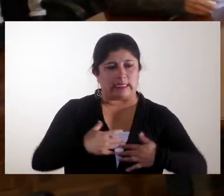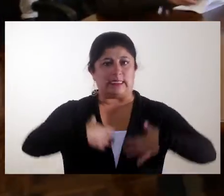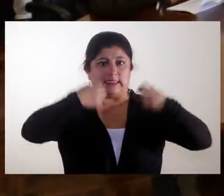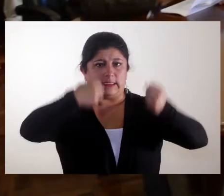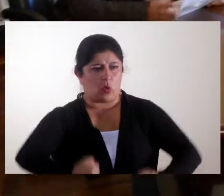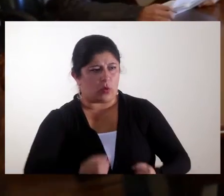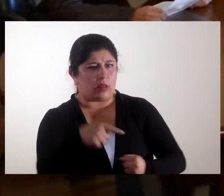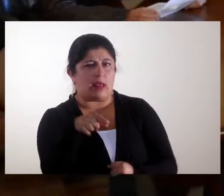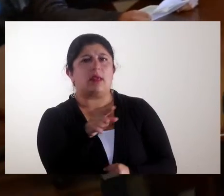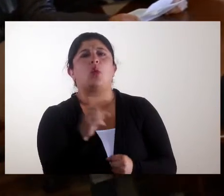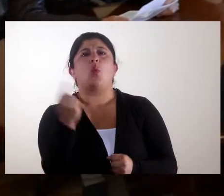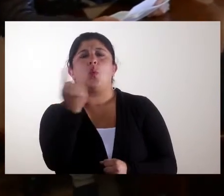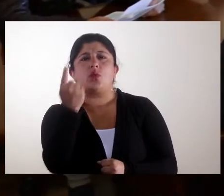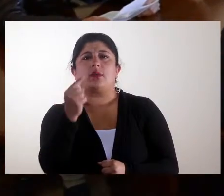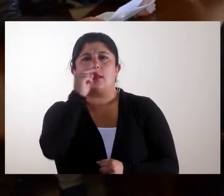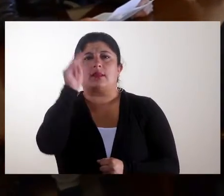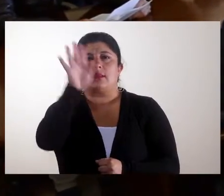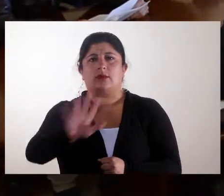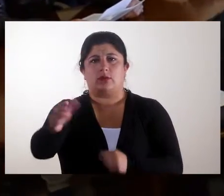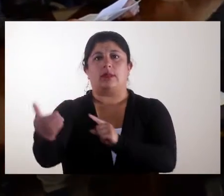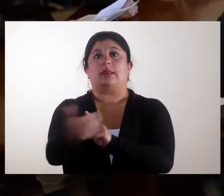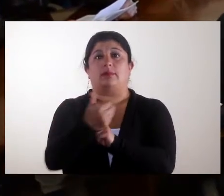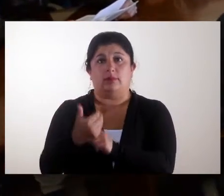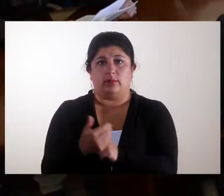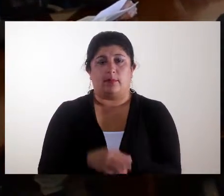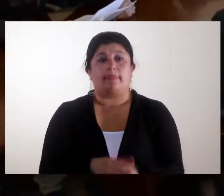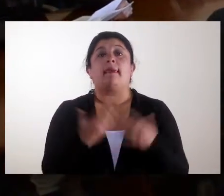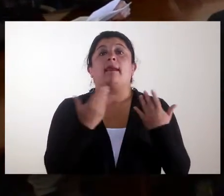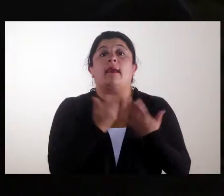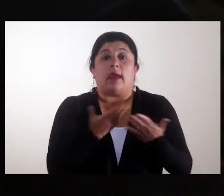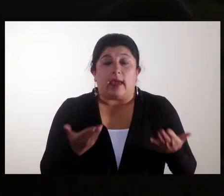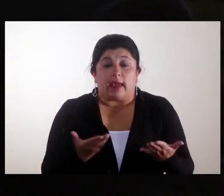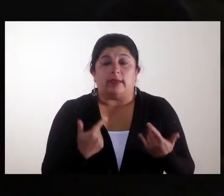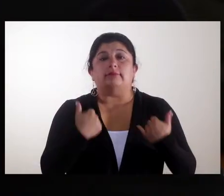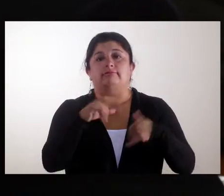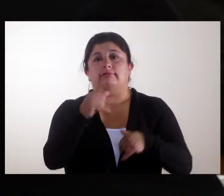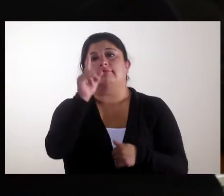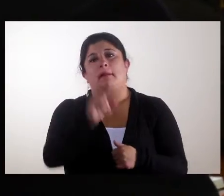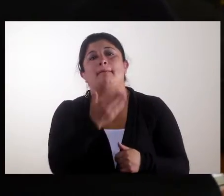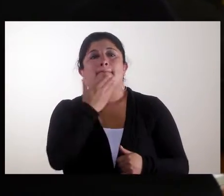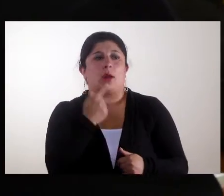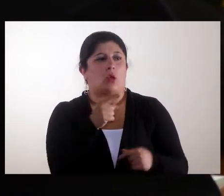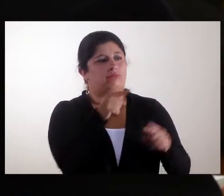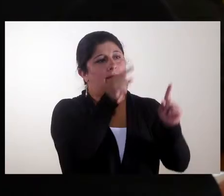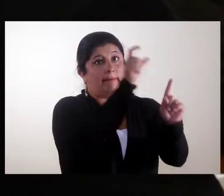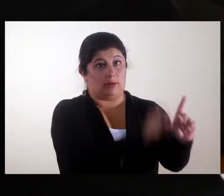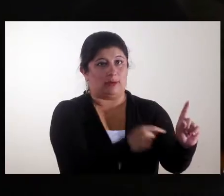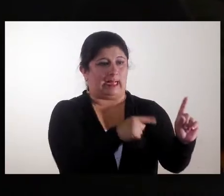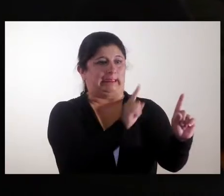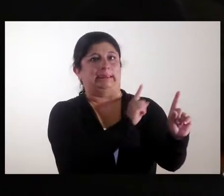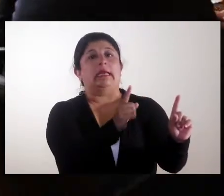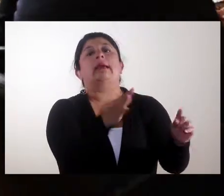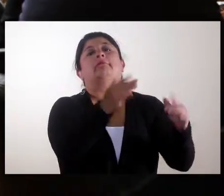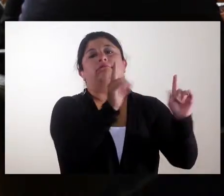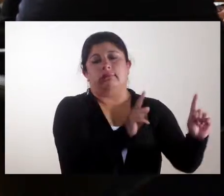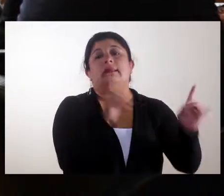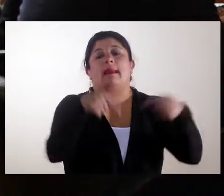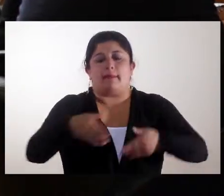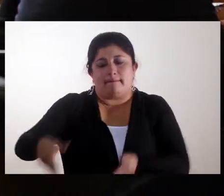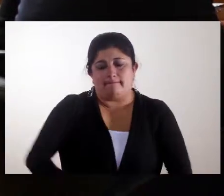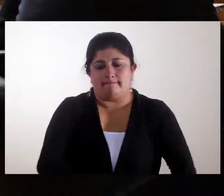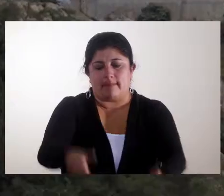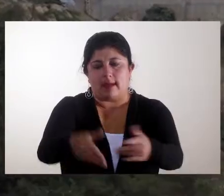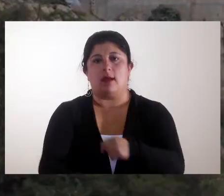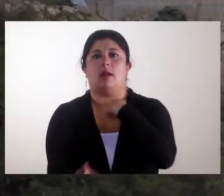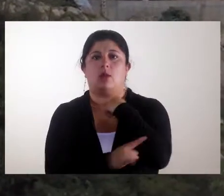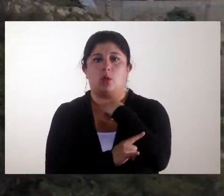resultado del estudio de seguridad que realice la Unidad Nacional de Protección. Ante los hechos presentados, se determinó reforzar la seguridad sobre la